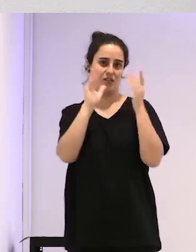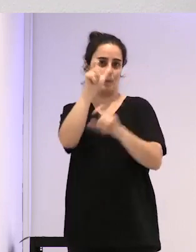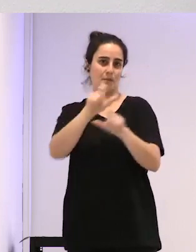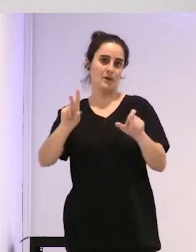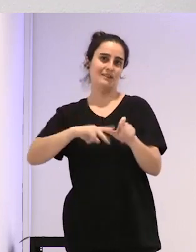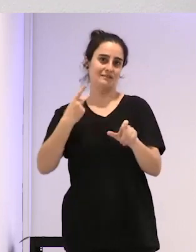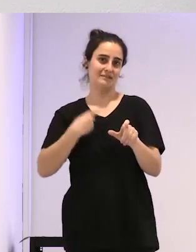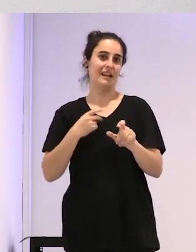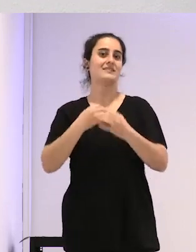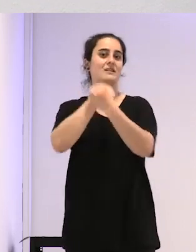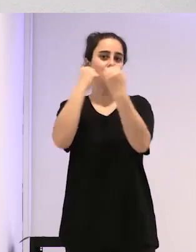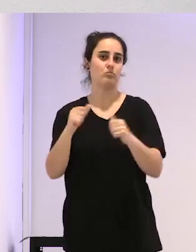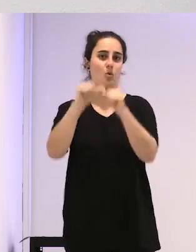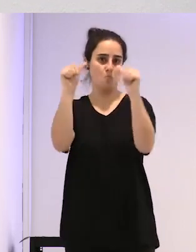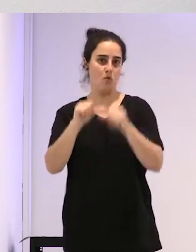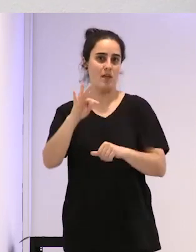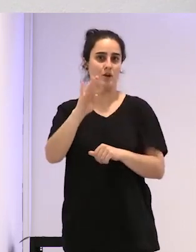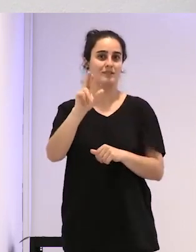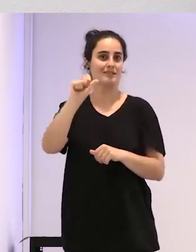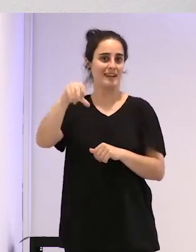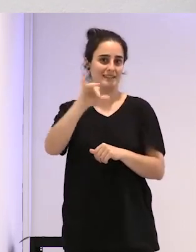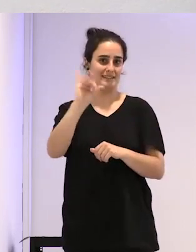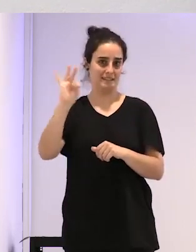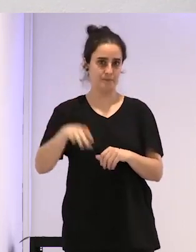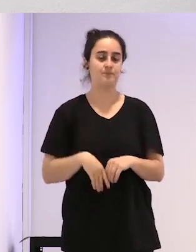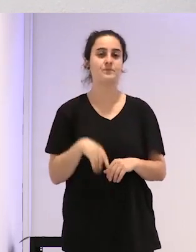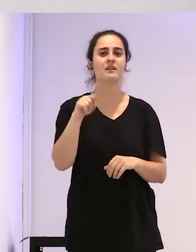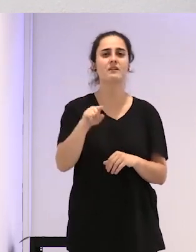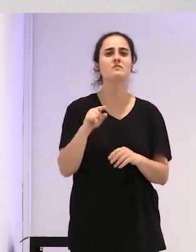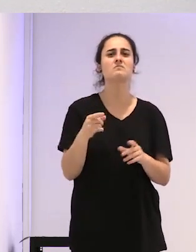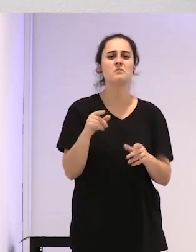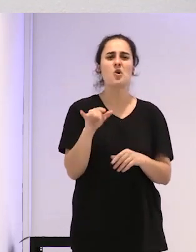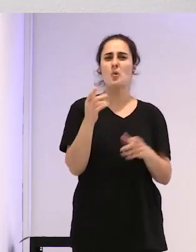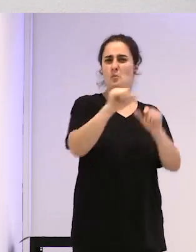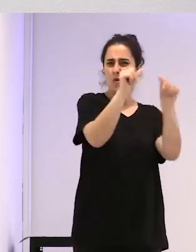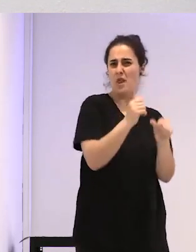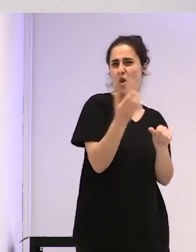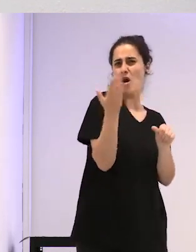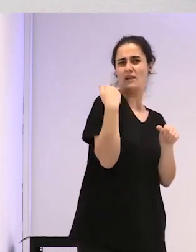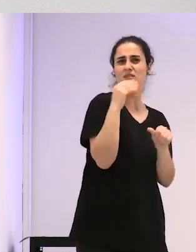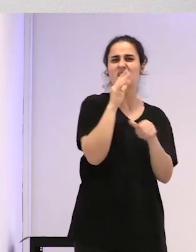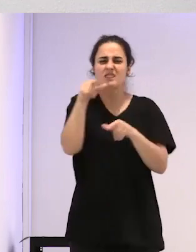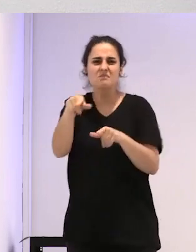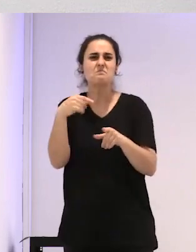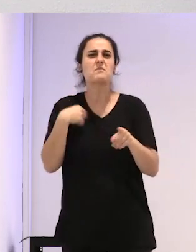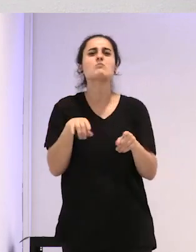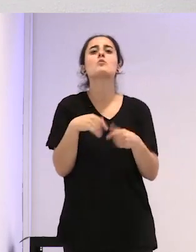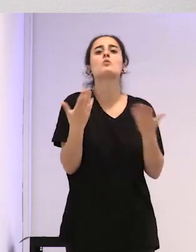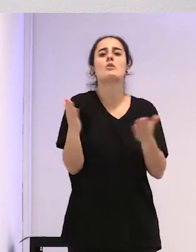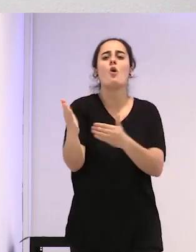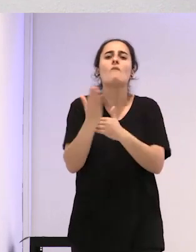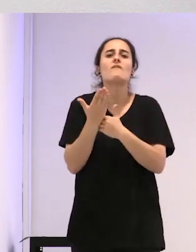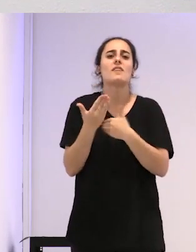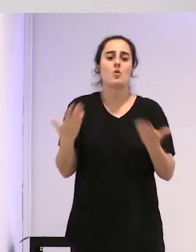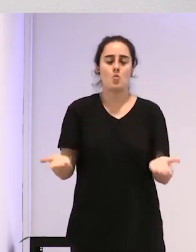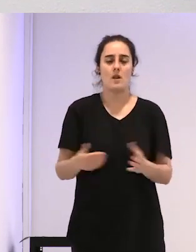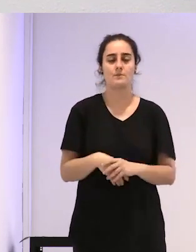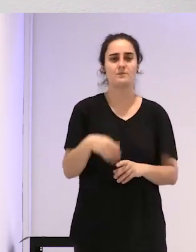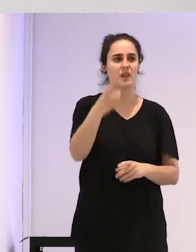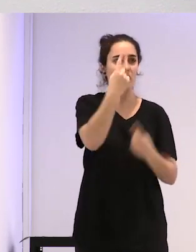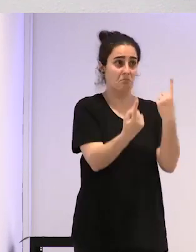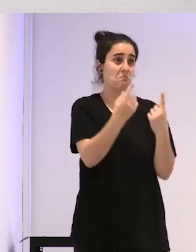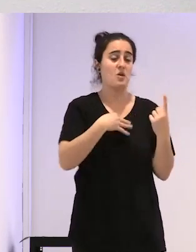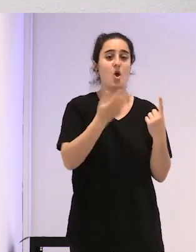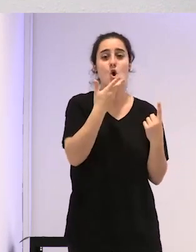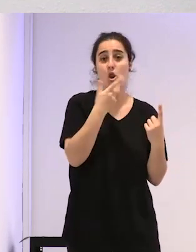TRANJIC respecto a los anteriores modelos? Supongo que muchas de las personas de aquí conocéis perfectamente este modelo, el